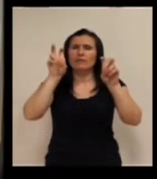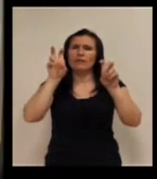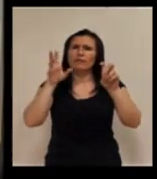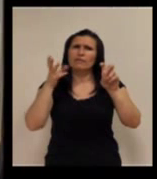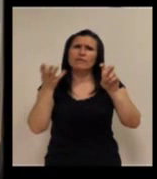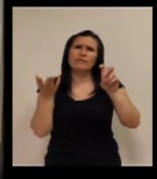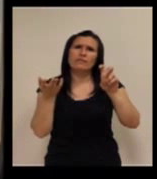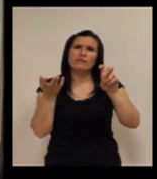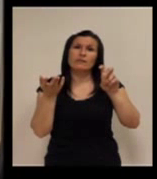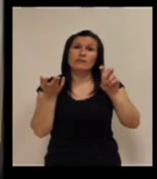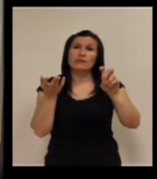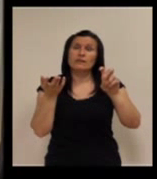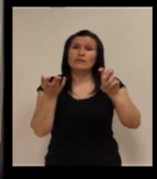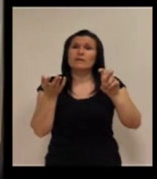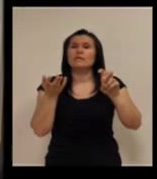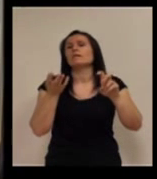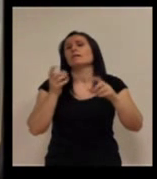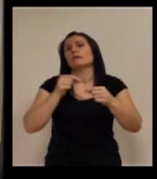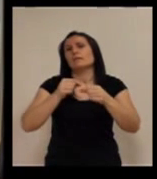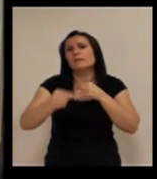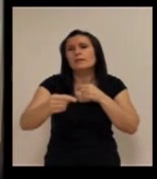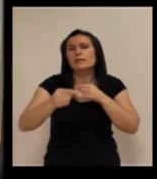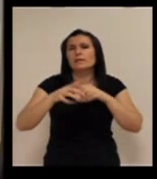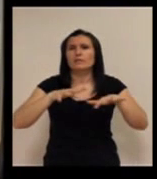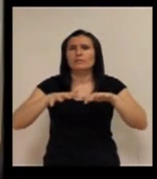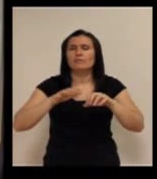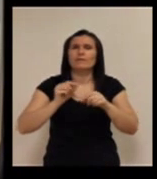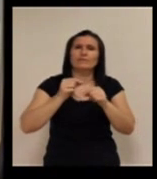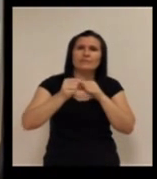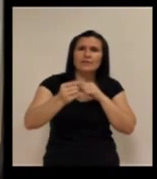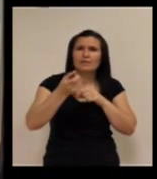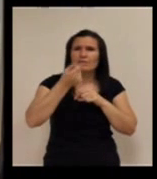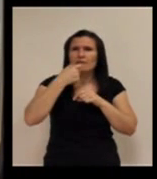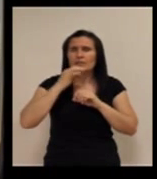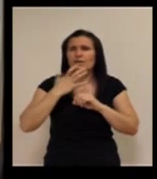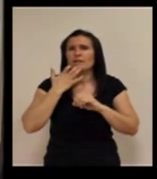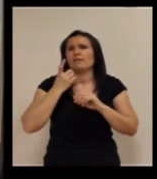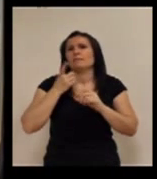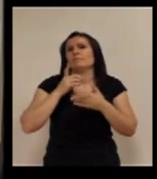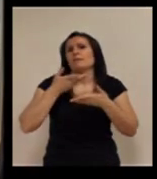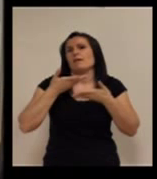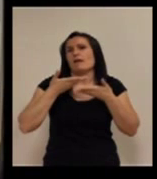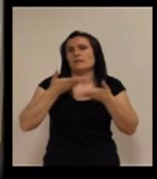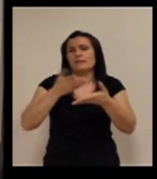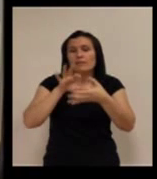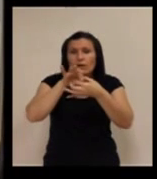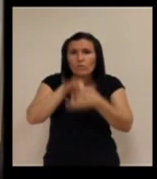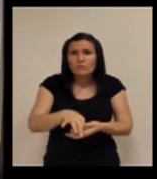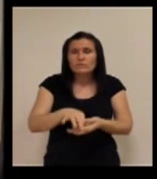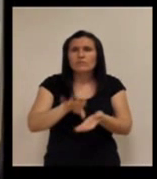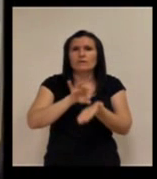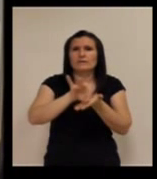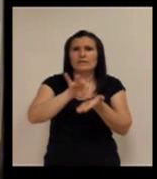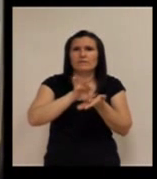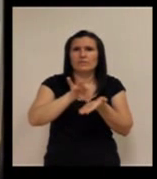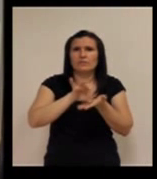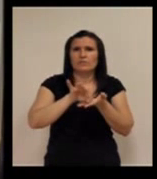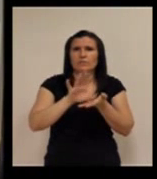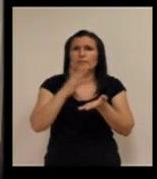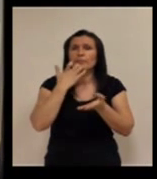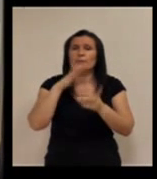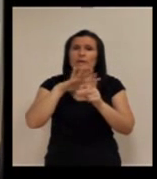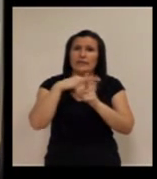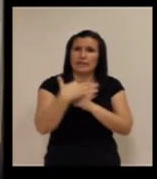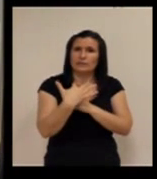telemonitorización, la telemedicina, que la teleasistencia vaya unido al servicio de,